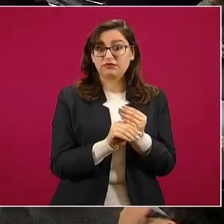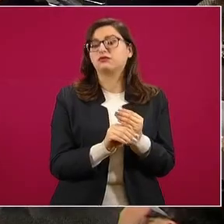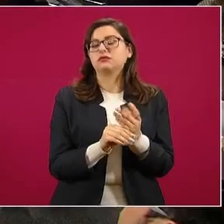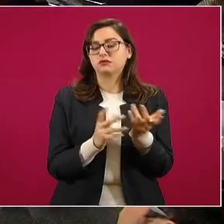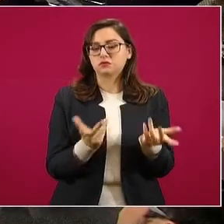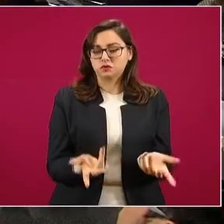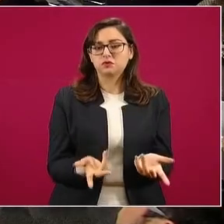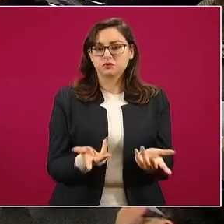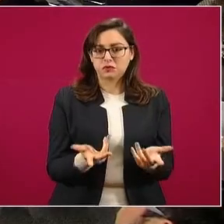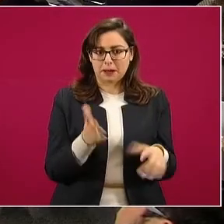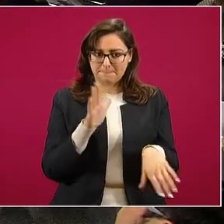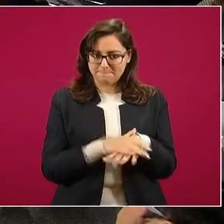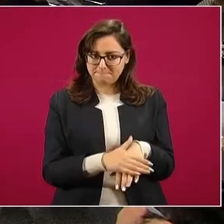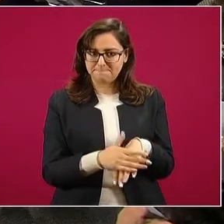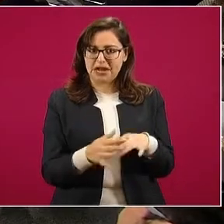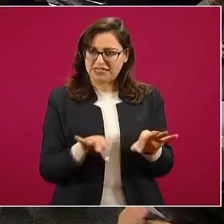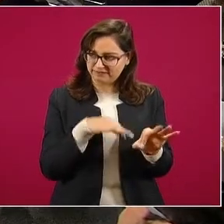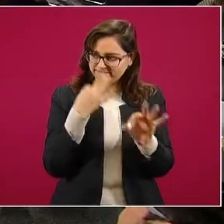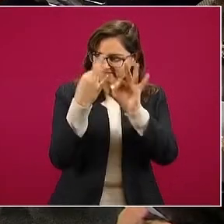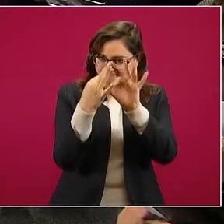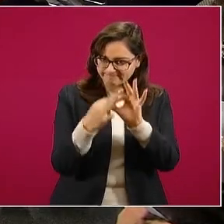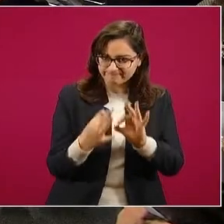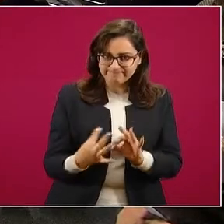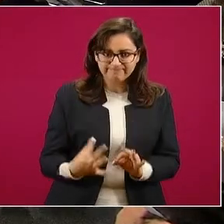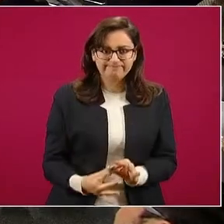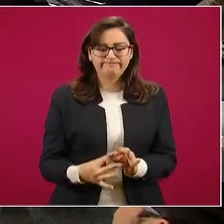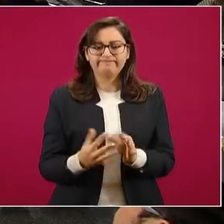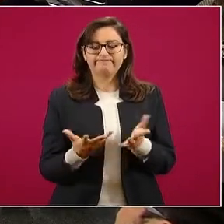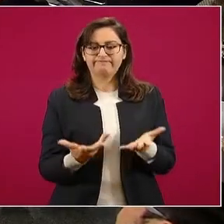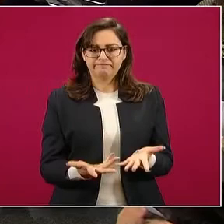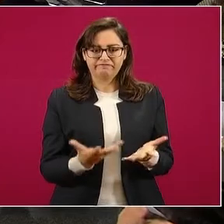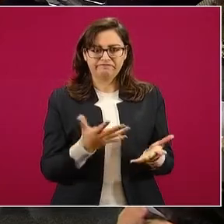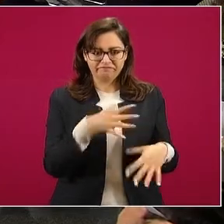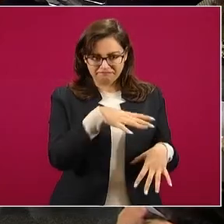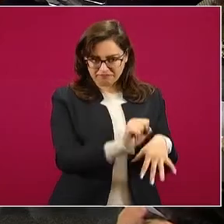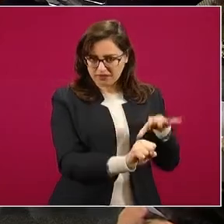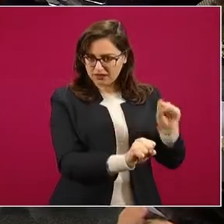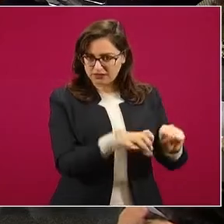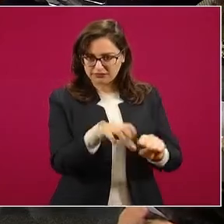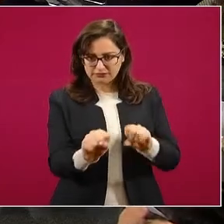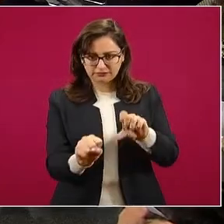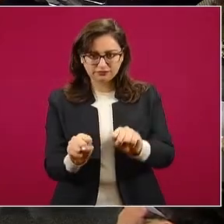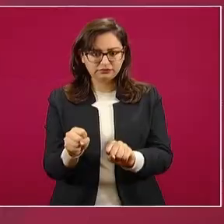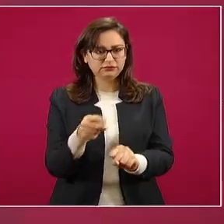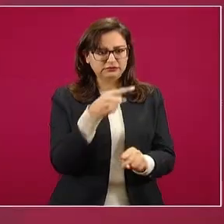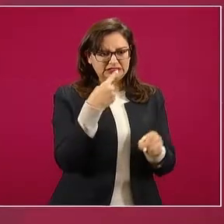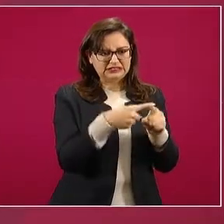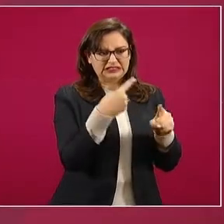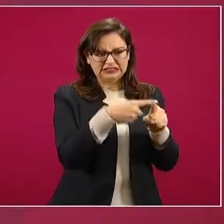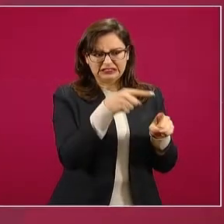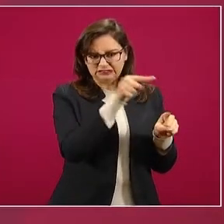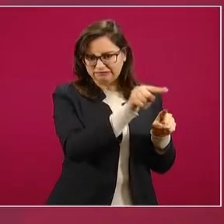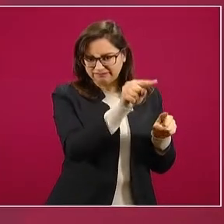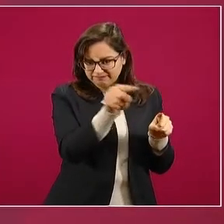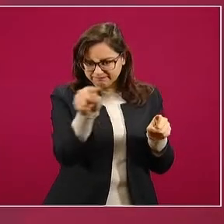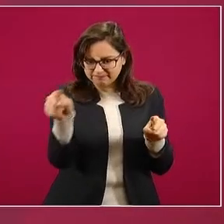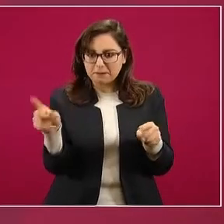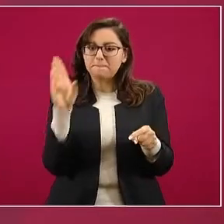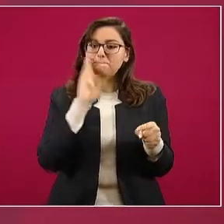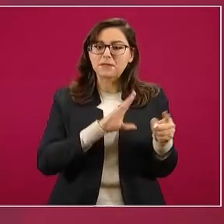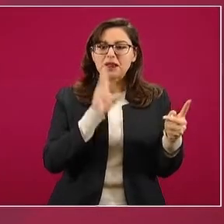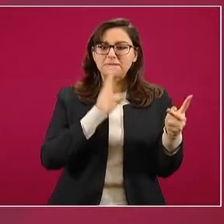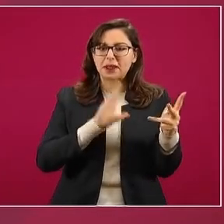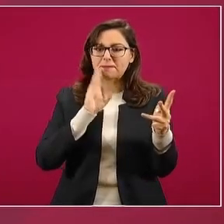tener todavía más eficacia en el seguimiento del